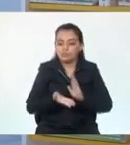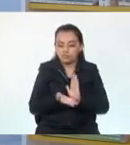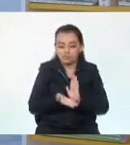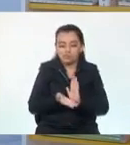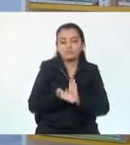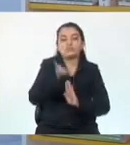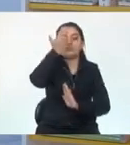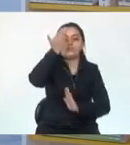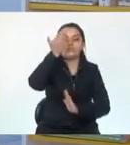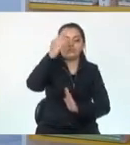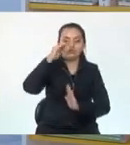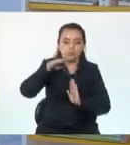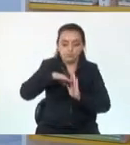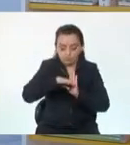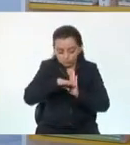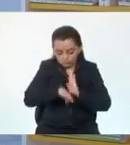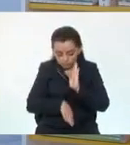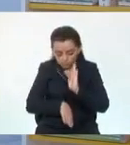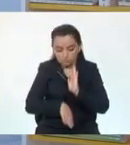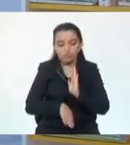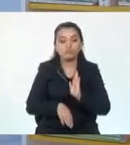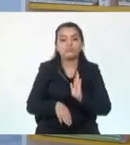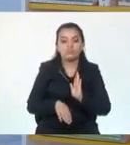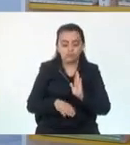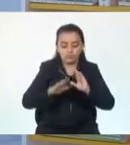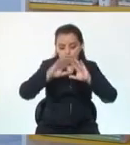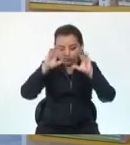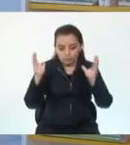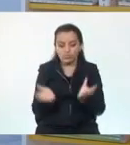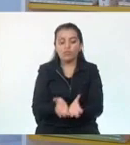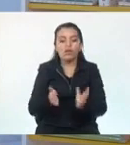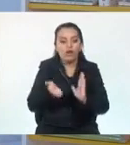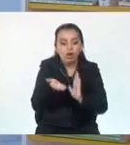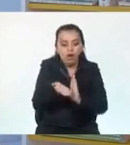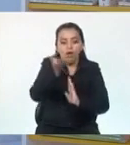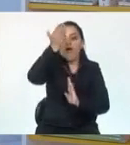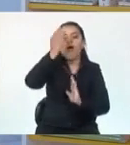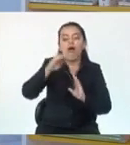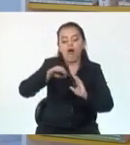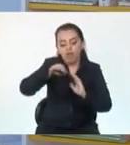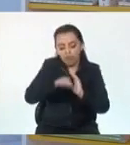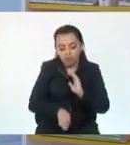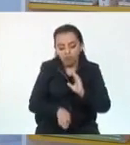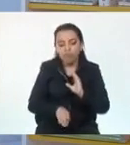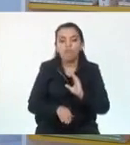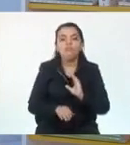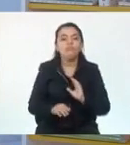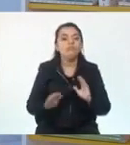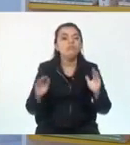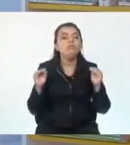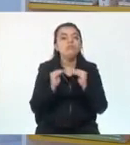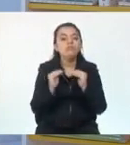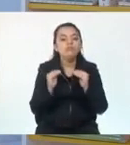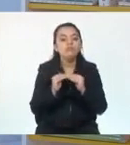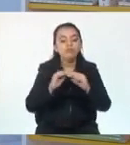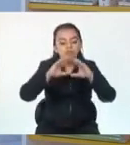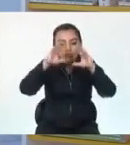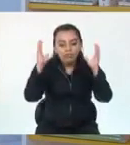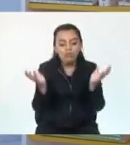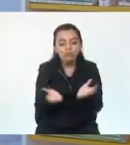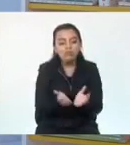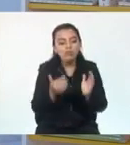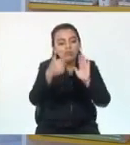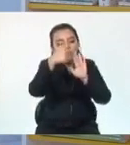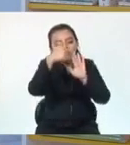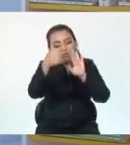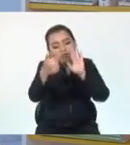en el hemisferio norte y hemisferio sur y que la línea imaginaria de Greenwich divide a la Tierra